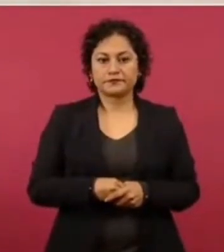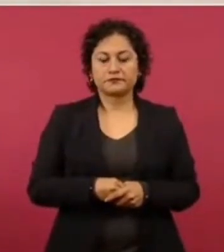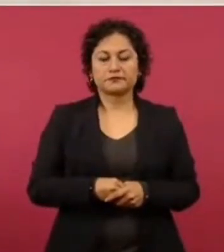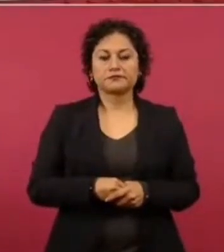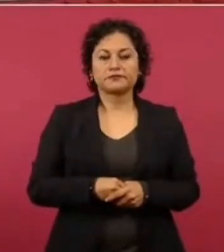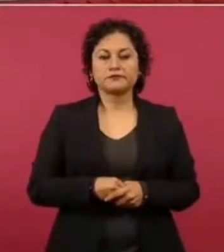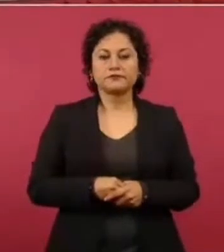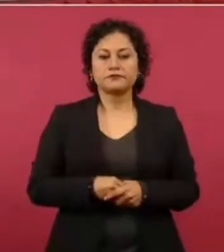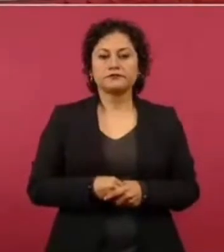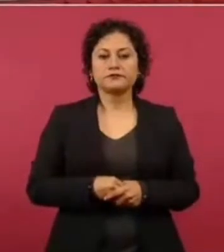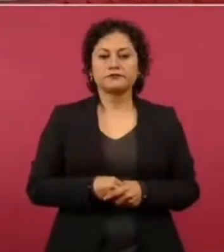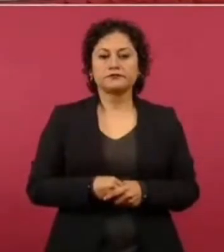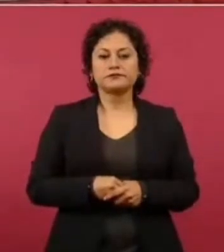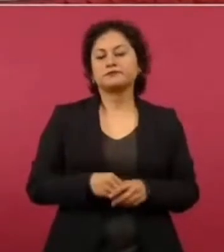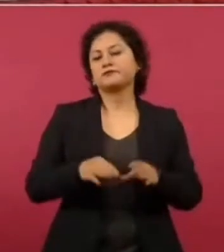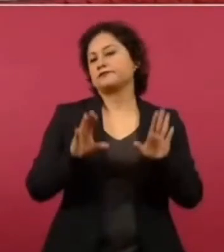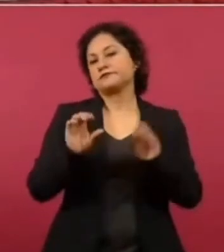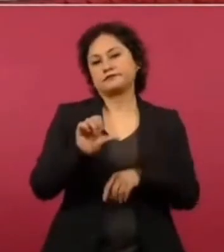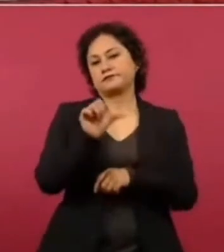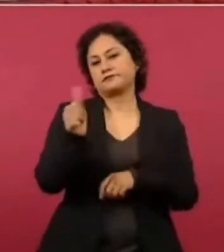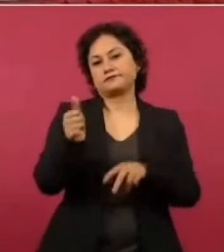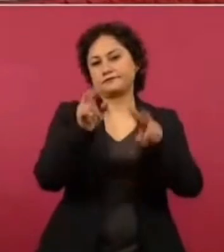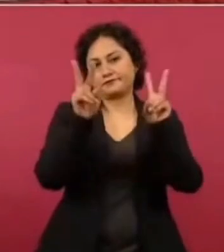Esa es otra cosa.